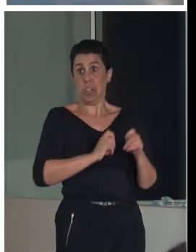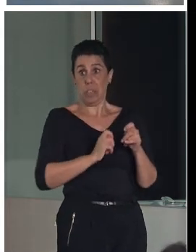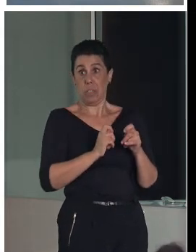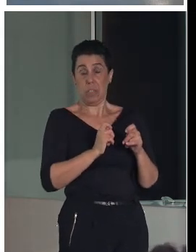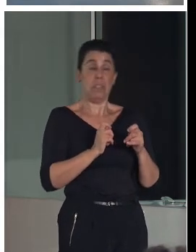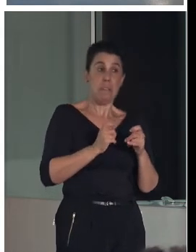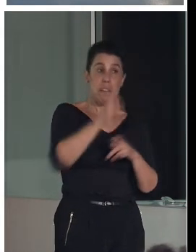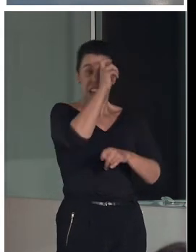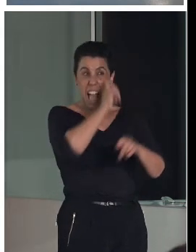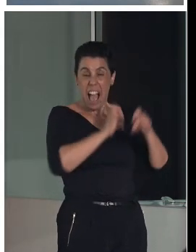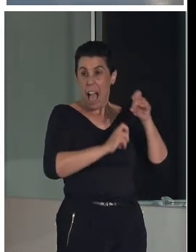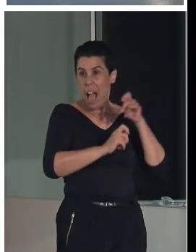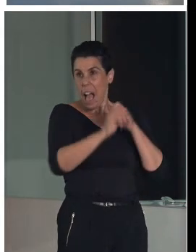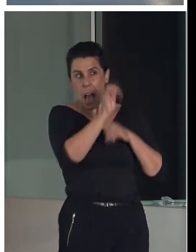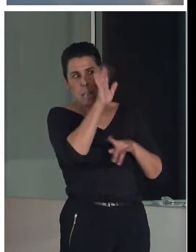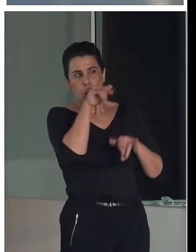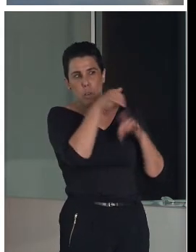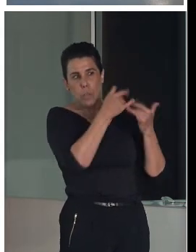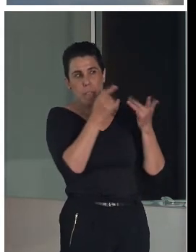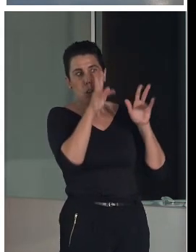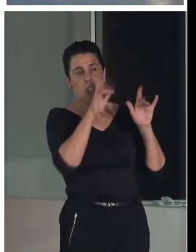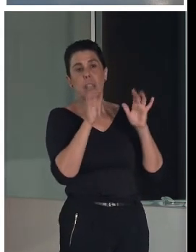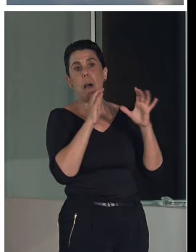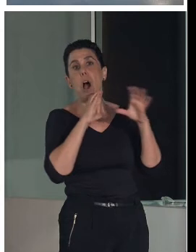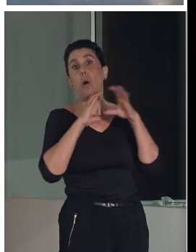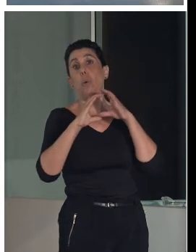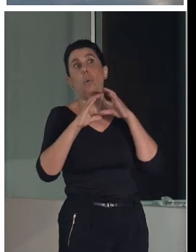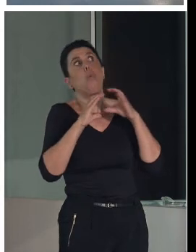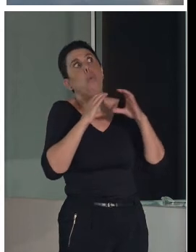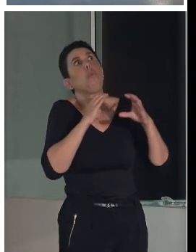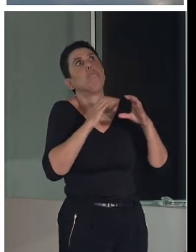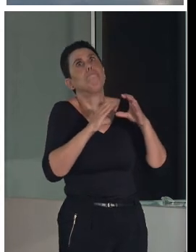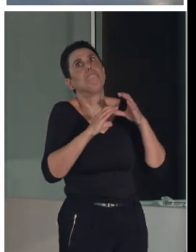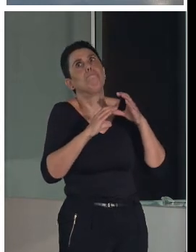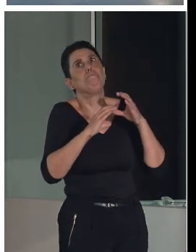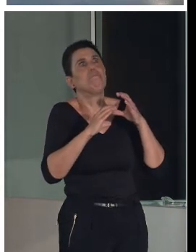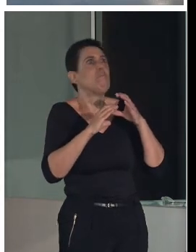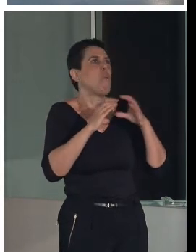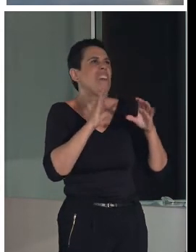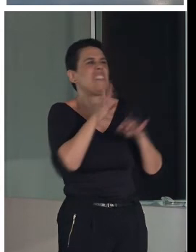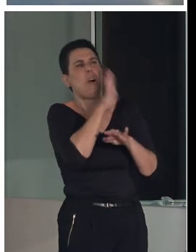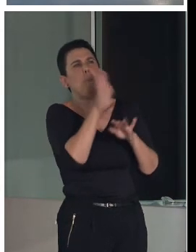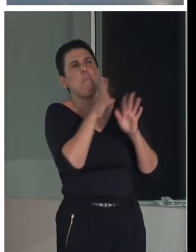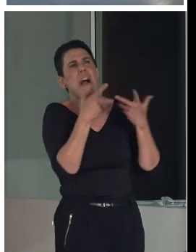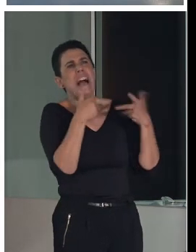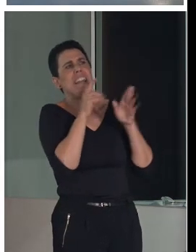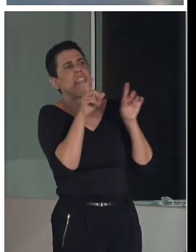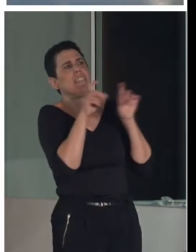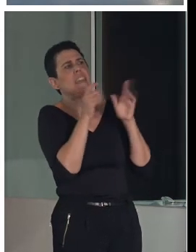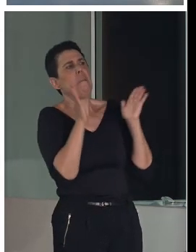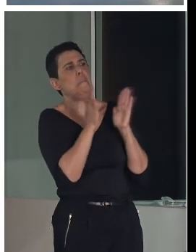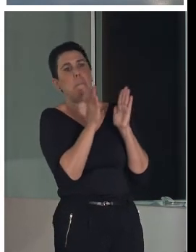nivel de comunicación, no son, pues bueno, se ven como que son poca cosa, ¿no?, las asociaciones,